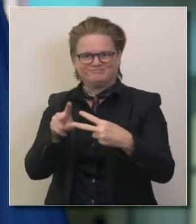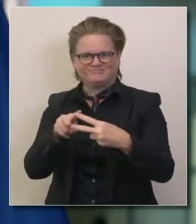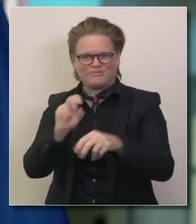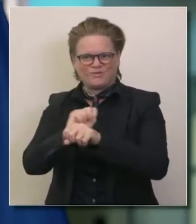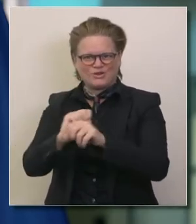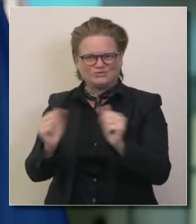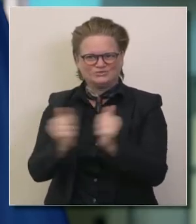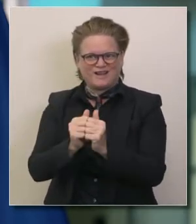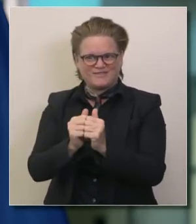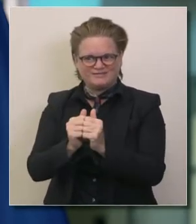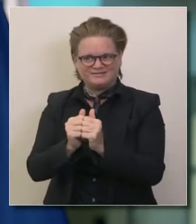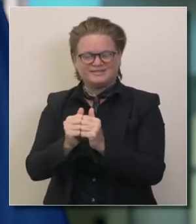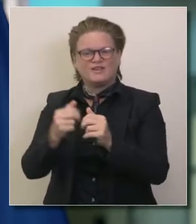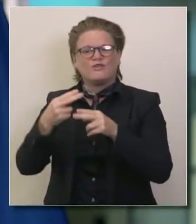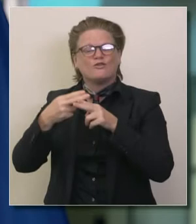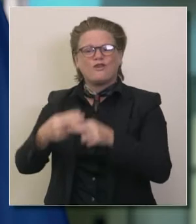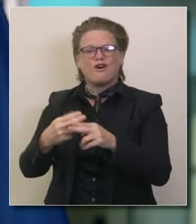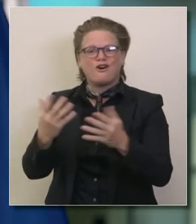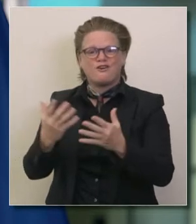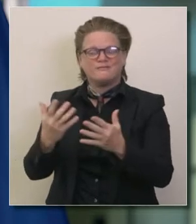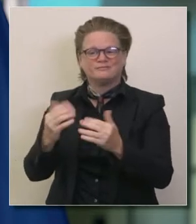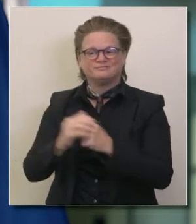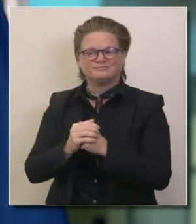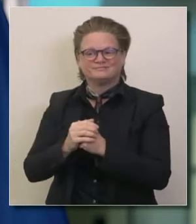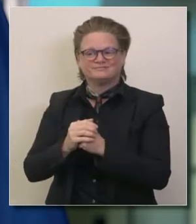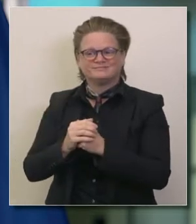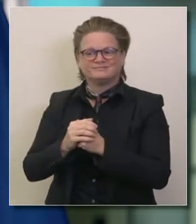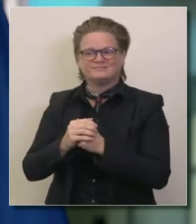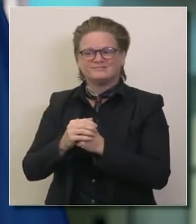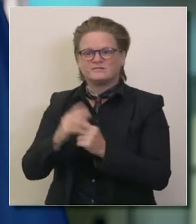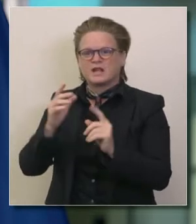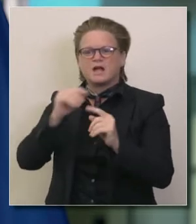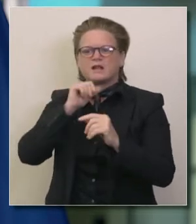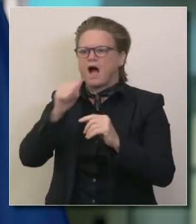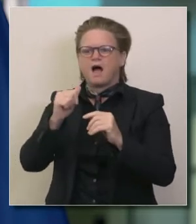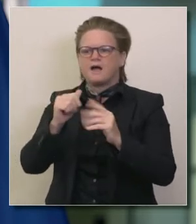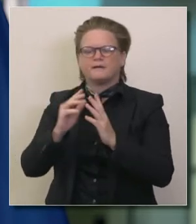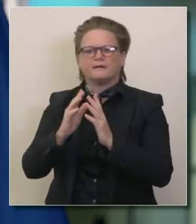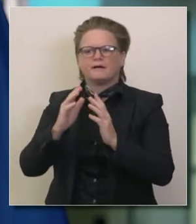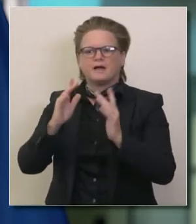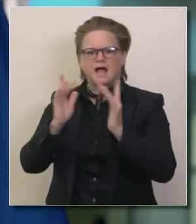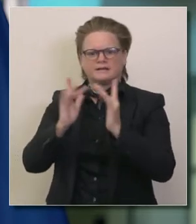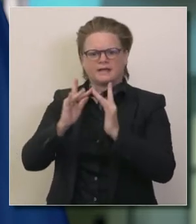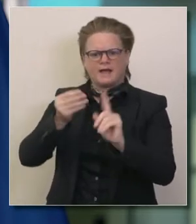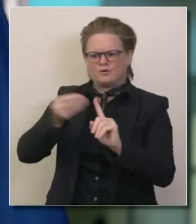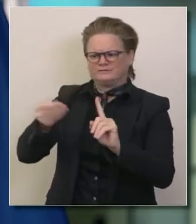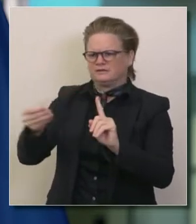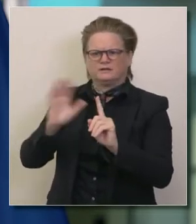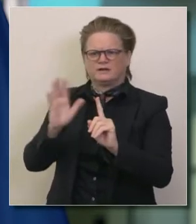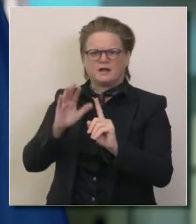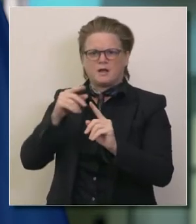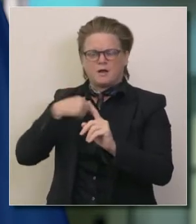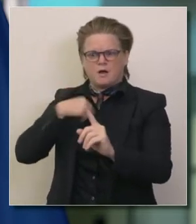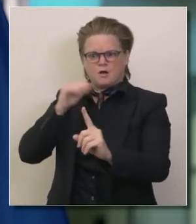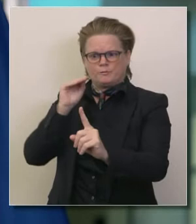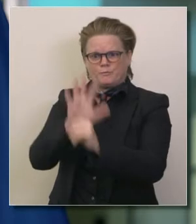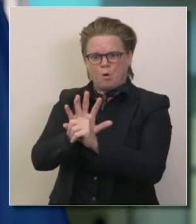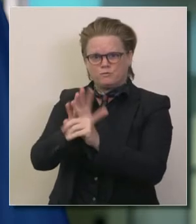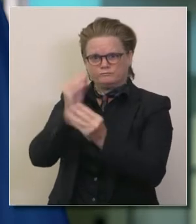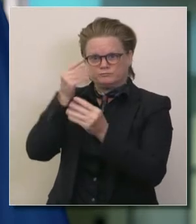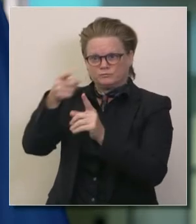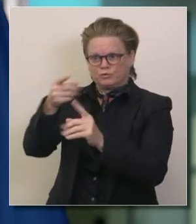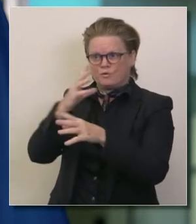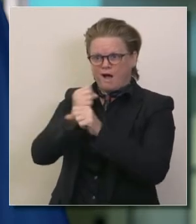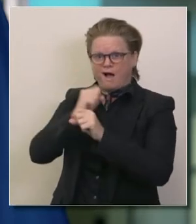proporcionar una notificación de exposición no rastreo de contacto sino notificación de